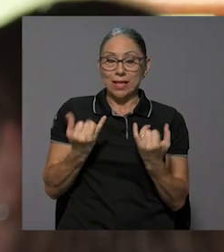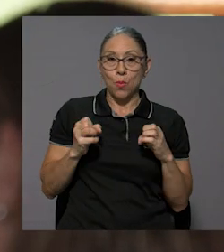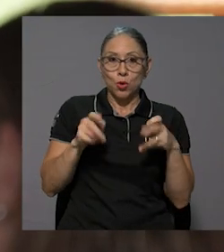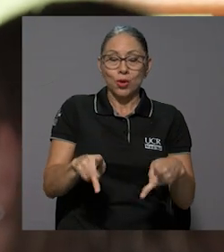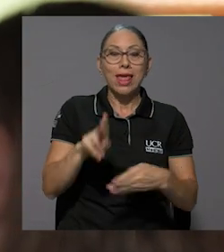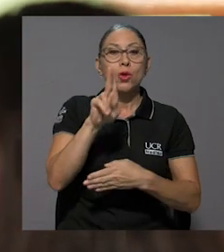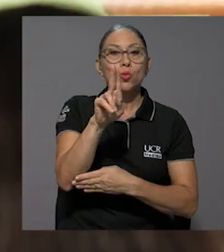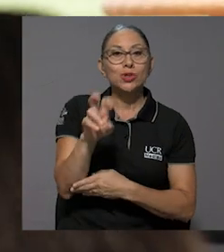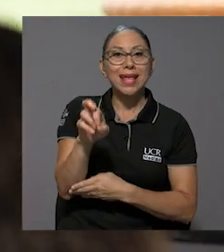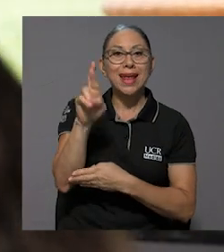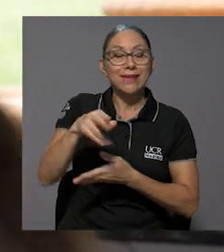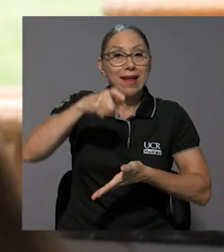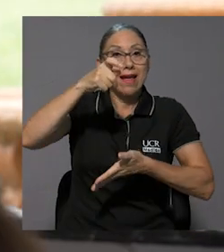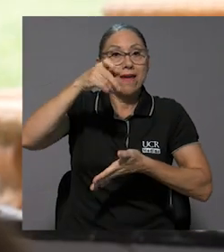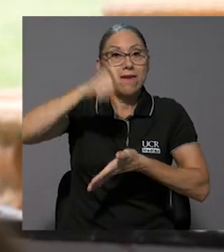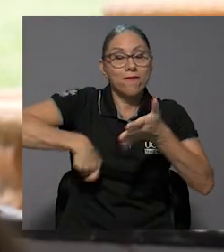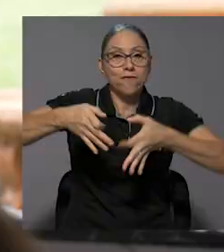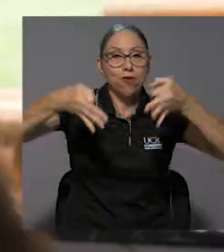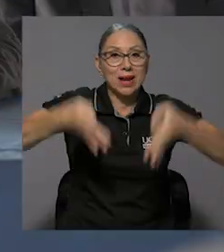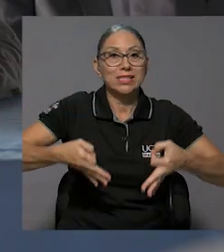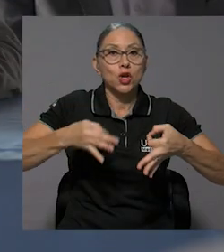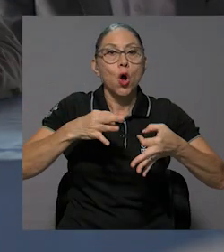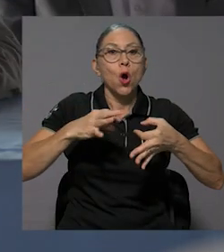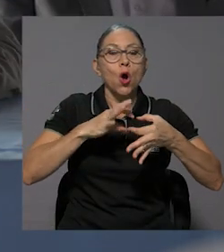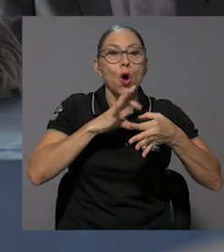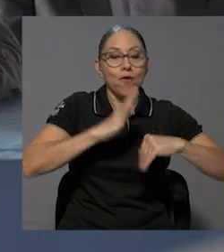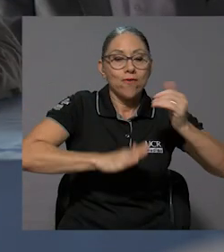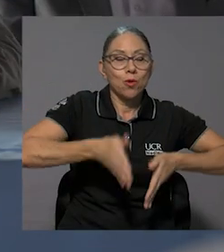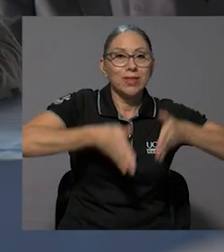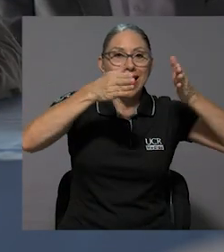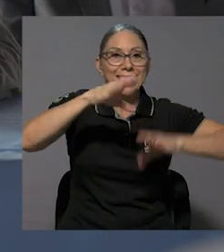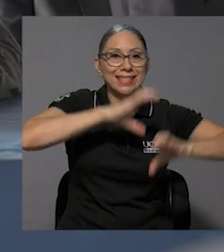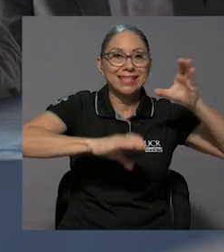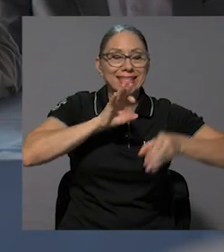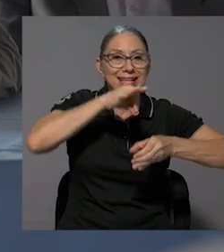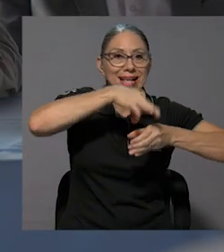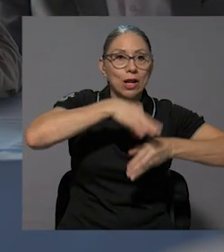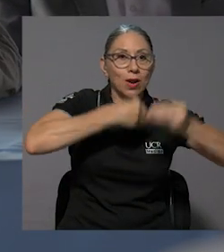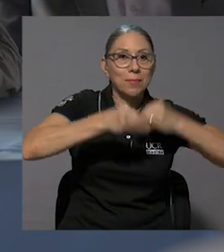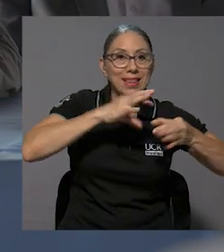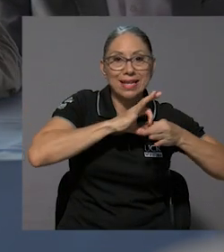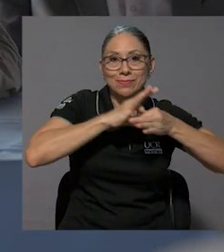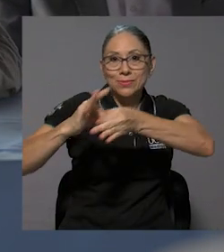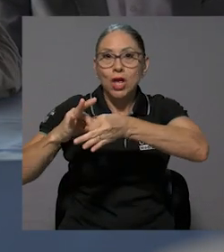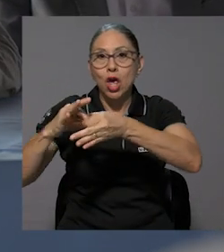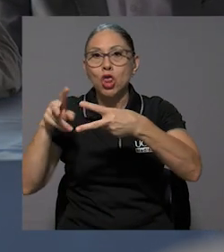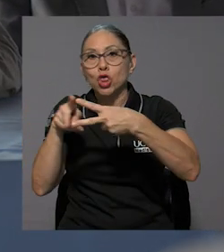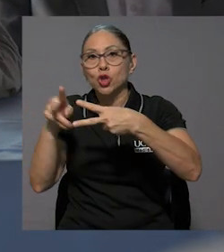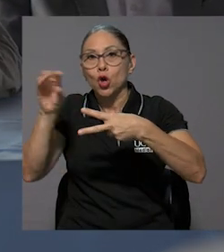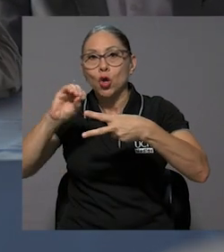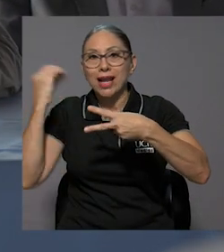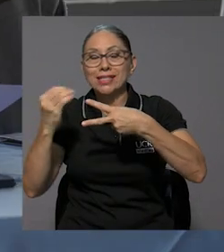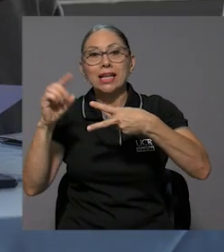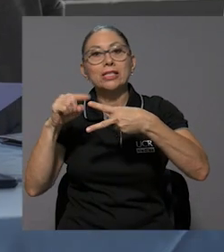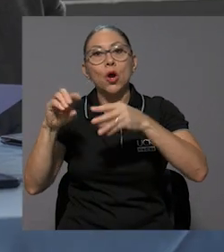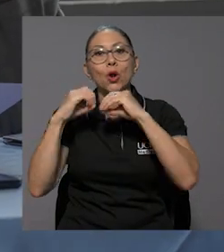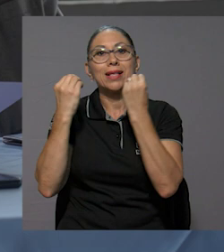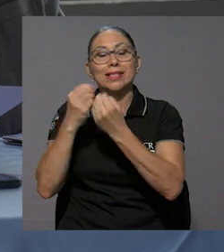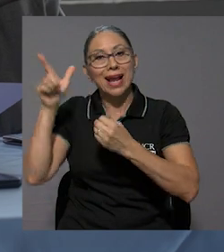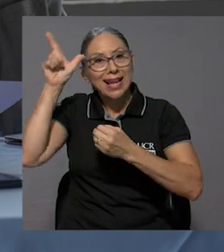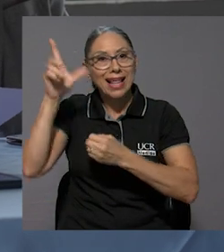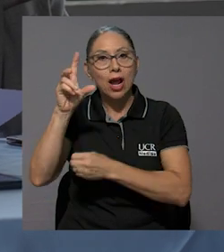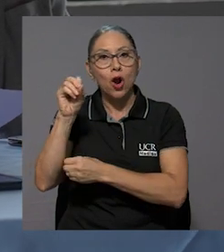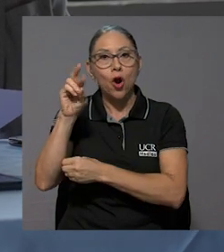ocasión, la UCR formalizó su vínculo entre la Facultad de Ciencias Agroalimentarias con dos organizaciones, la Corporación